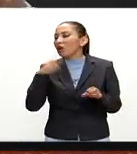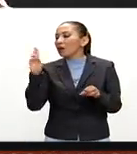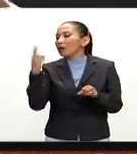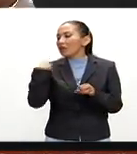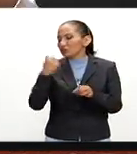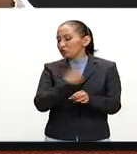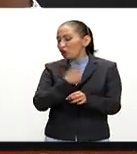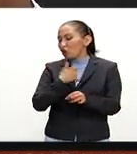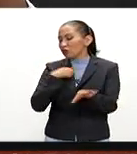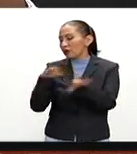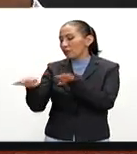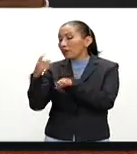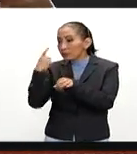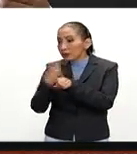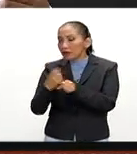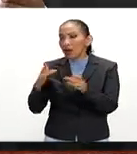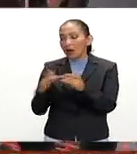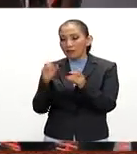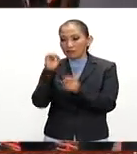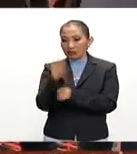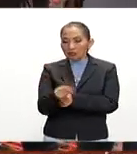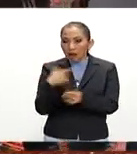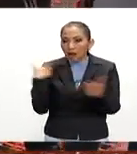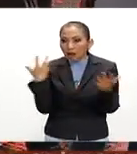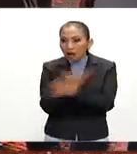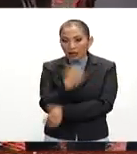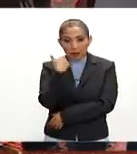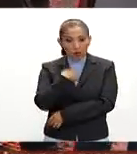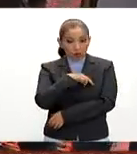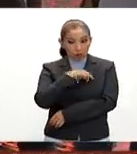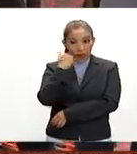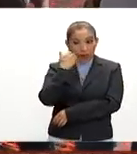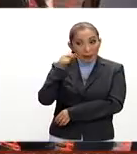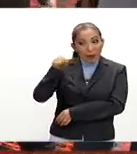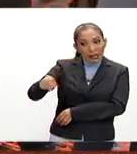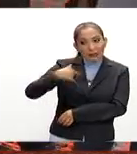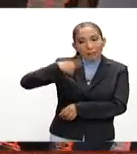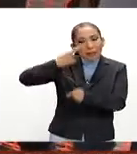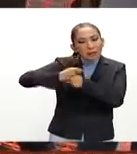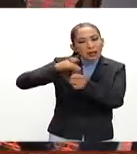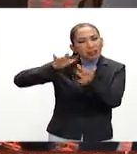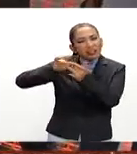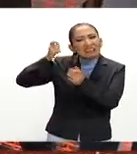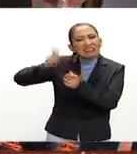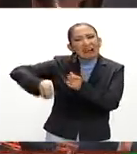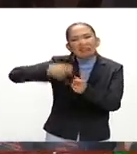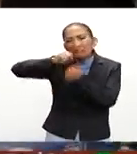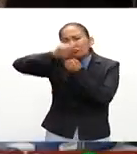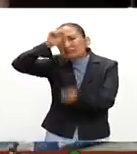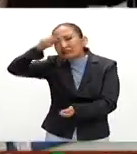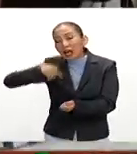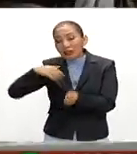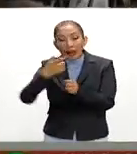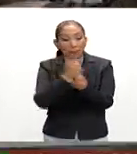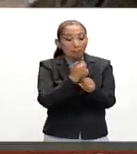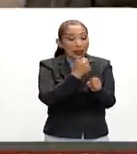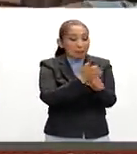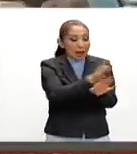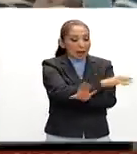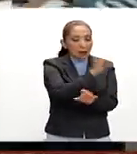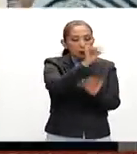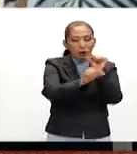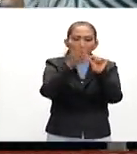emplearon ellos tienen su primer contacto hasta ese momento y que es lo que buscamos nosotros que tengan ese primer contacto desde el nivel básico que vaya